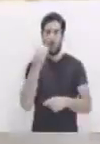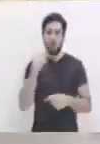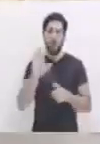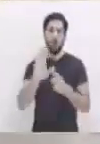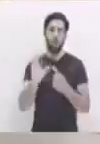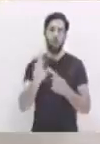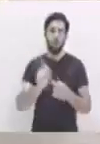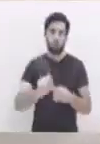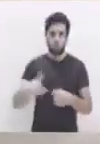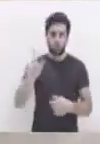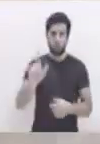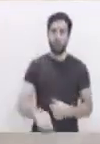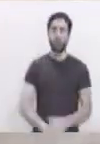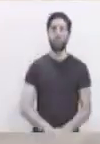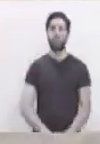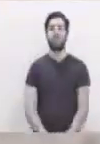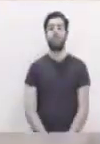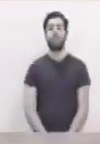área.